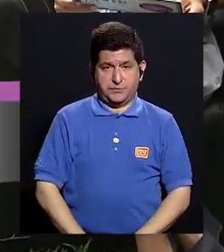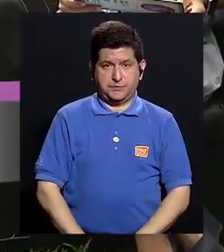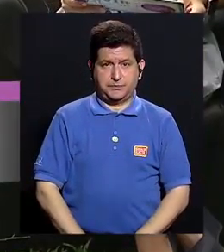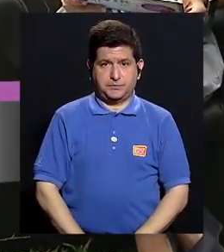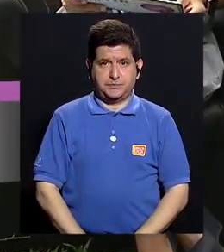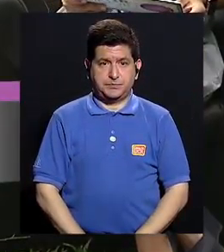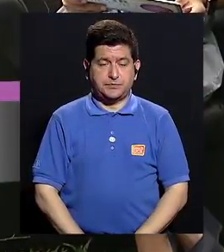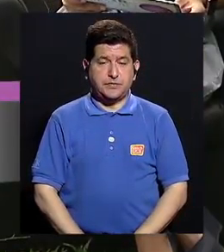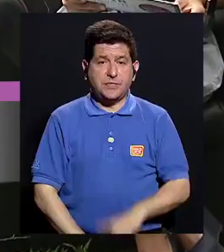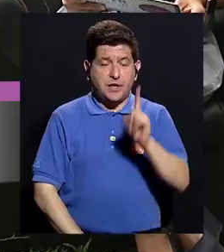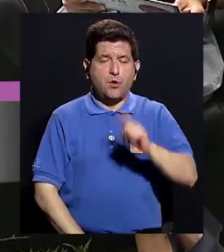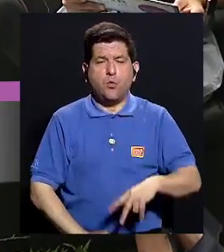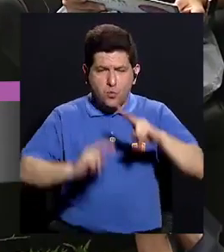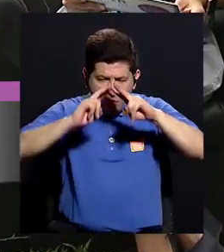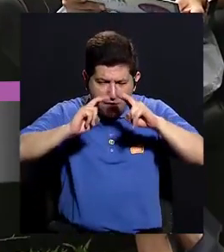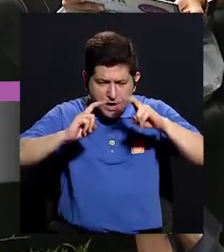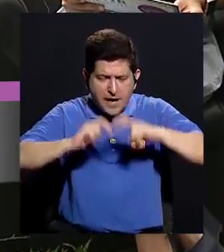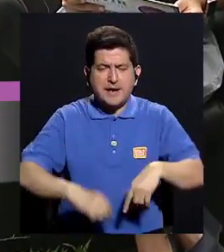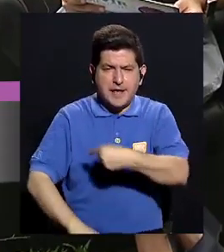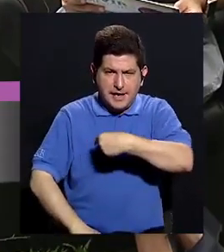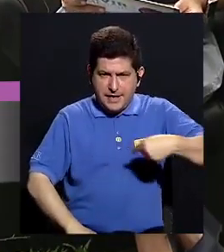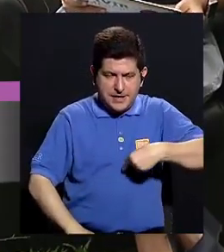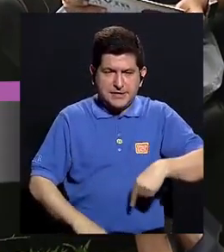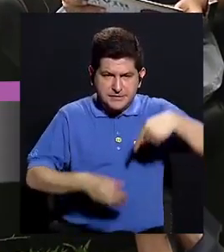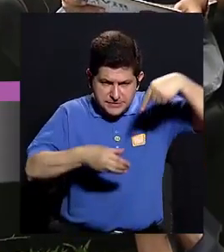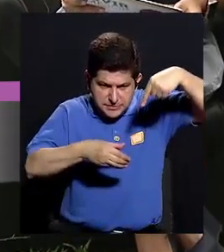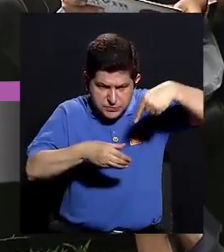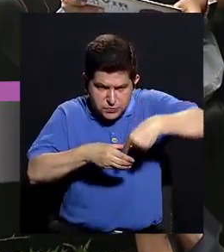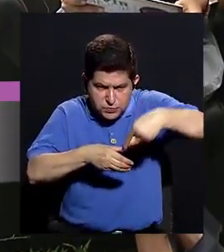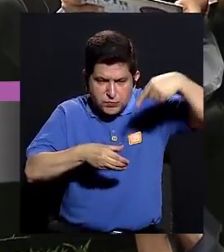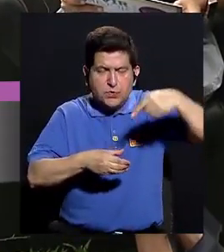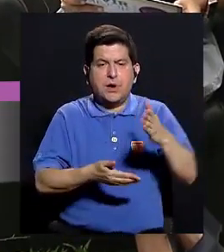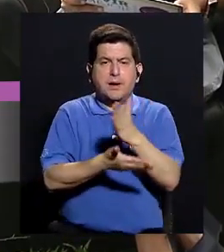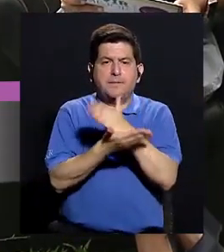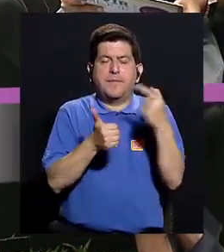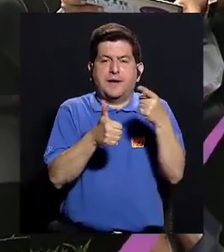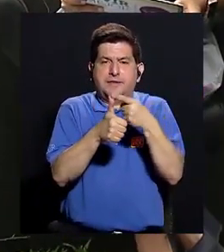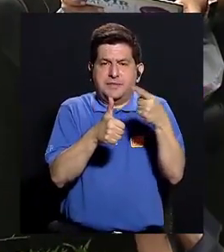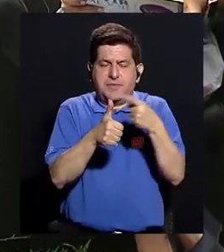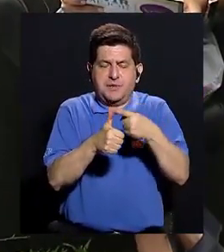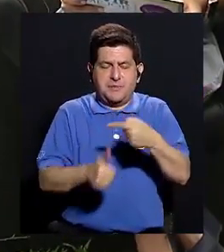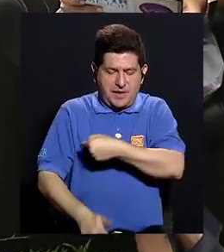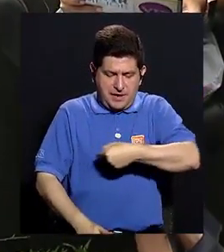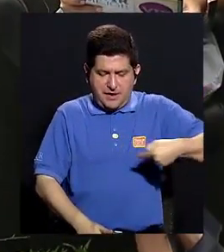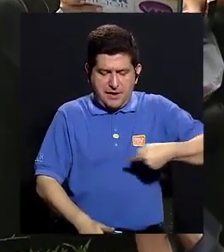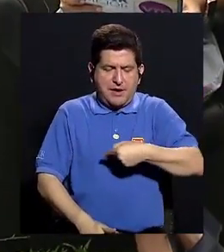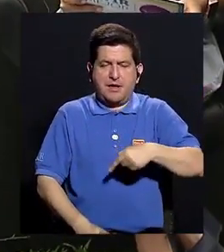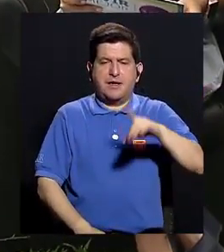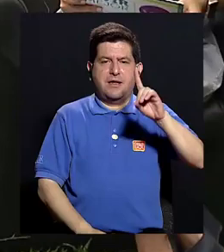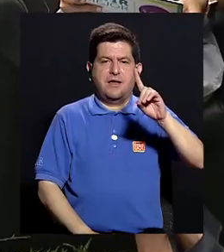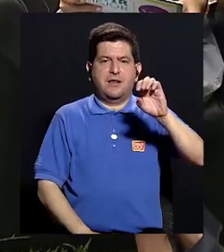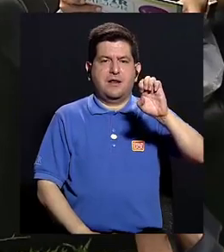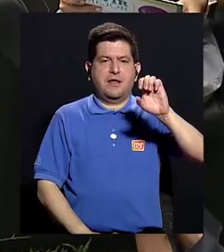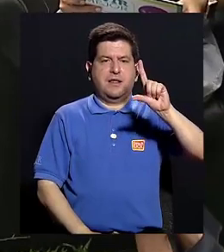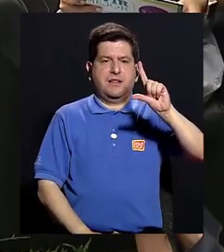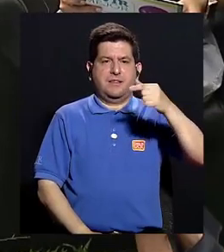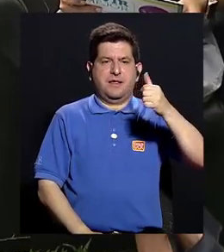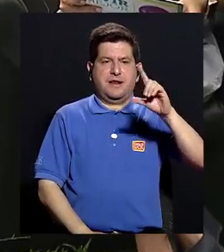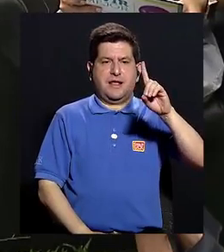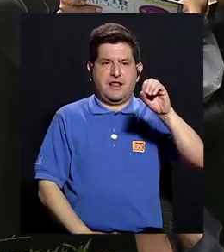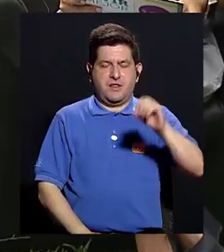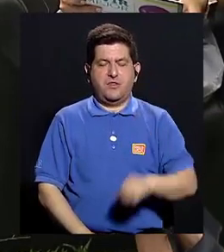biopsia intestinal que tiene que tomarse de la primera porción del intestino delgado, siete